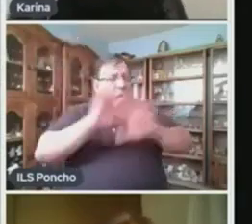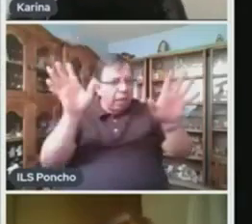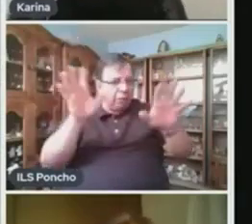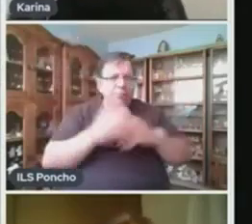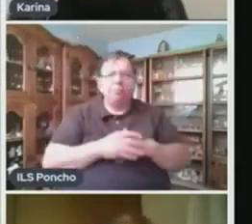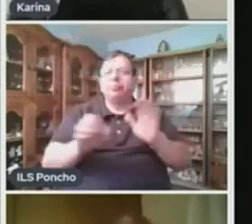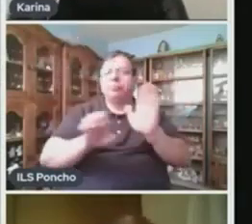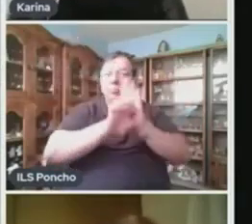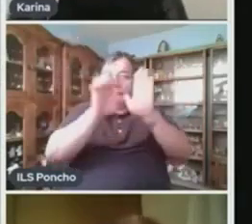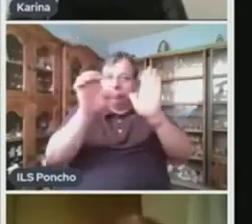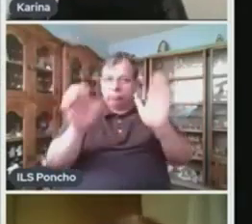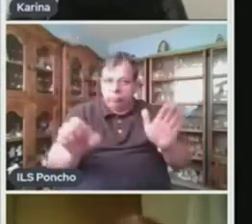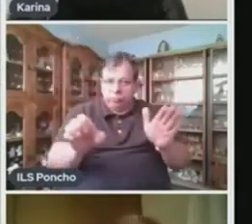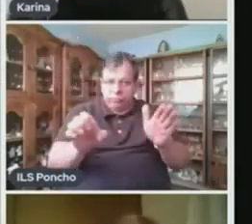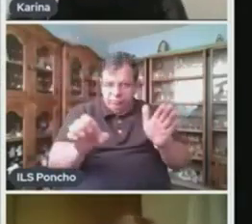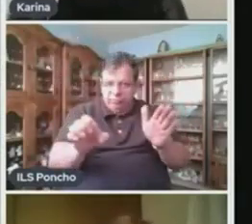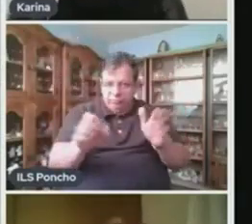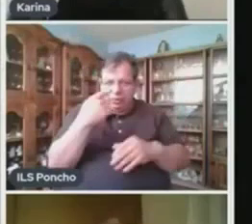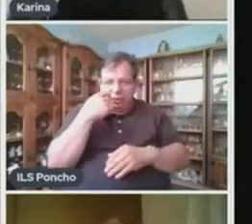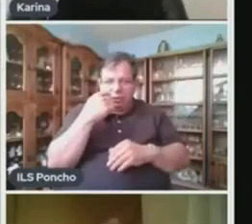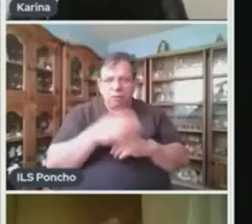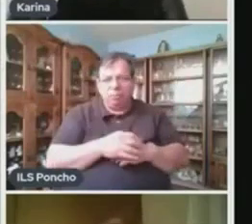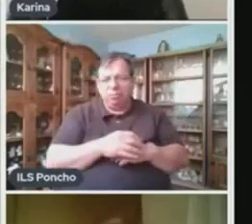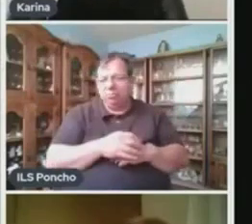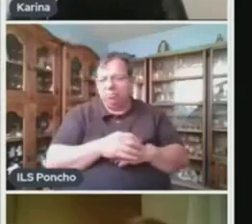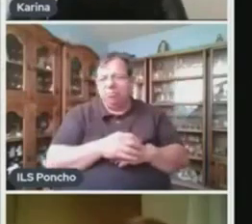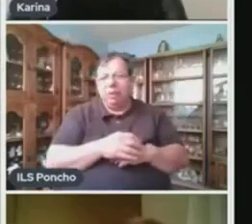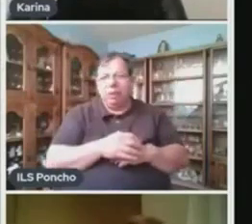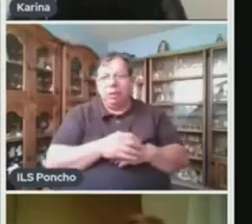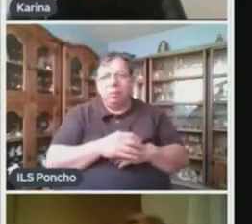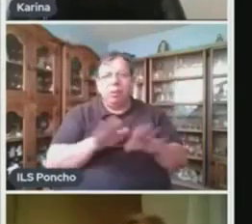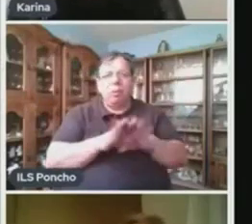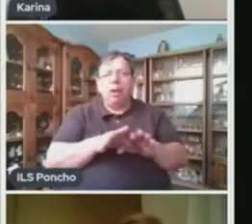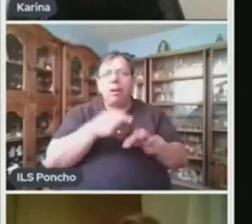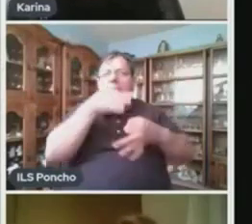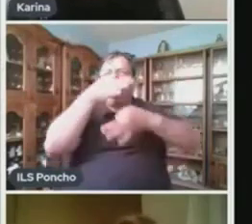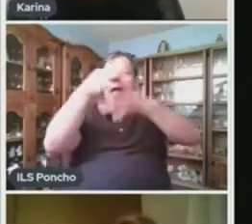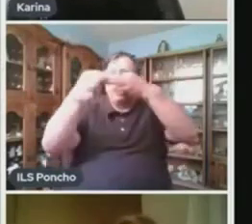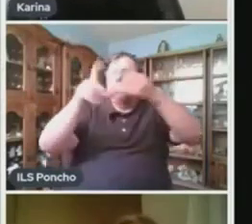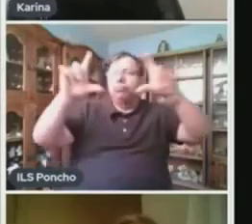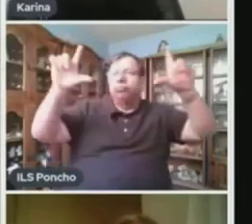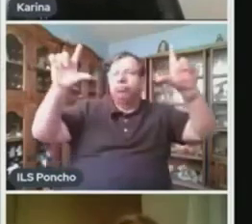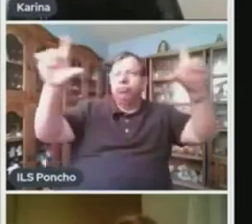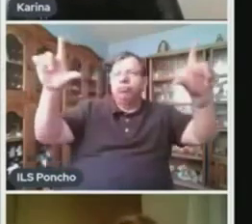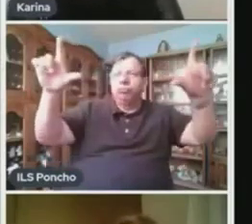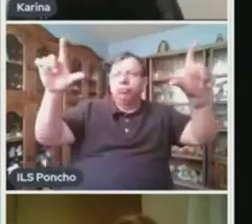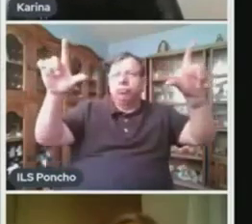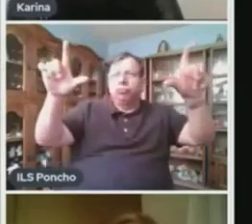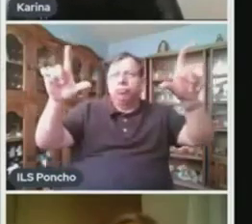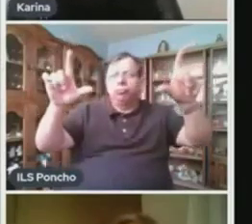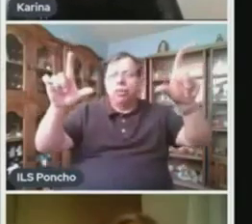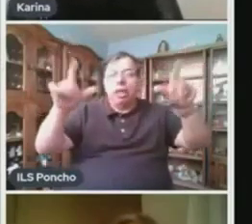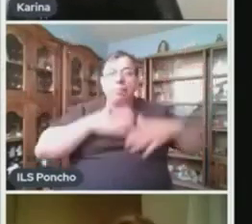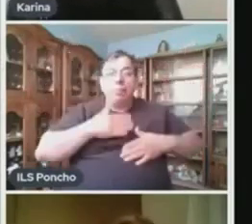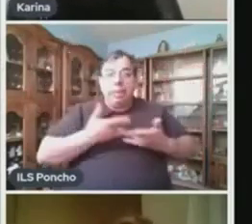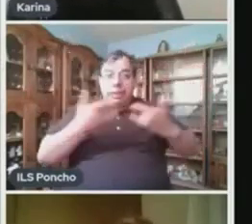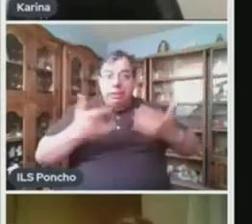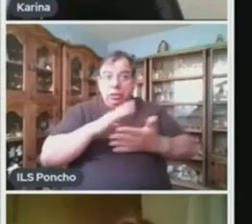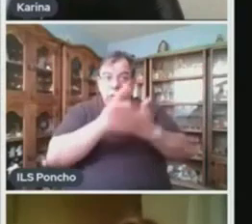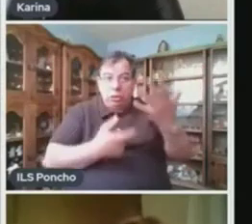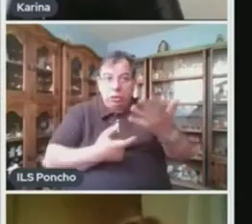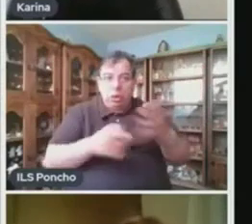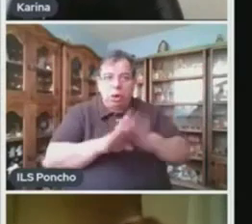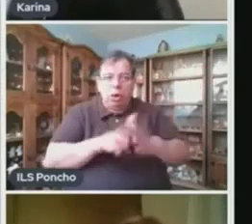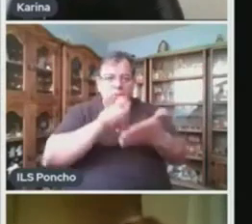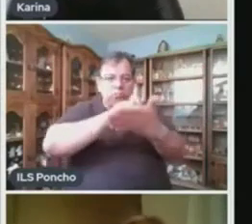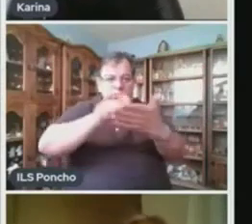ejemplos de textos descriptivos son los anuncios publicitarios, el currículum y el retrato.